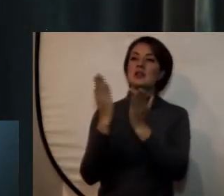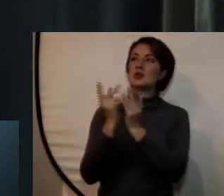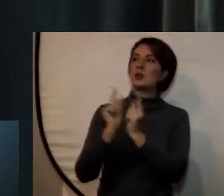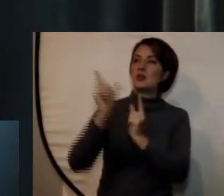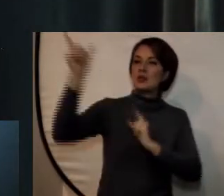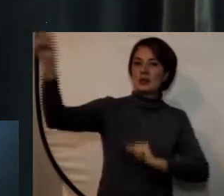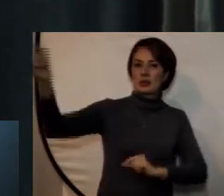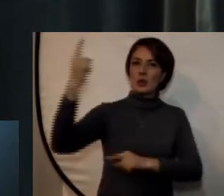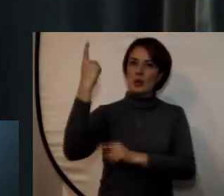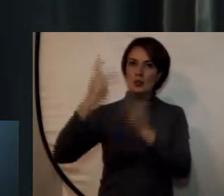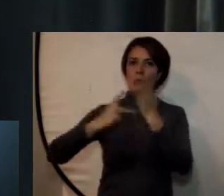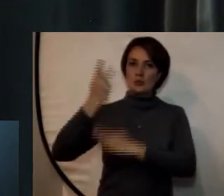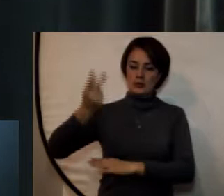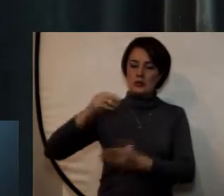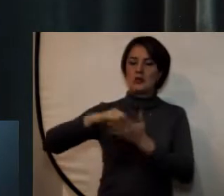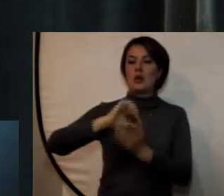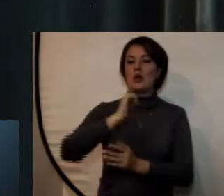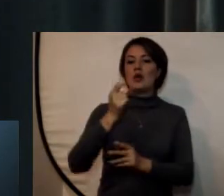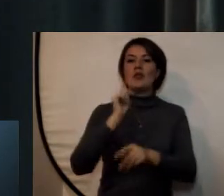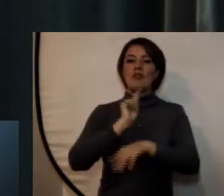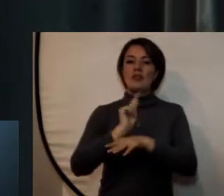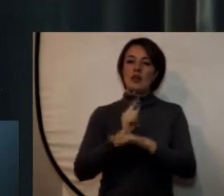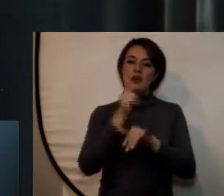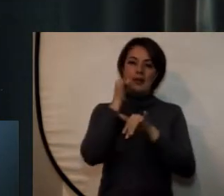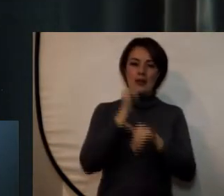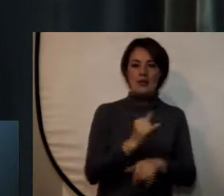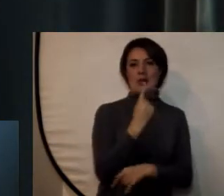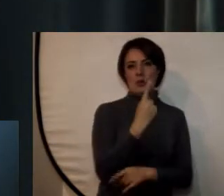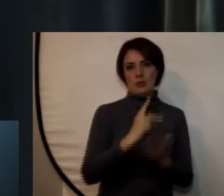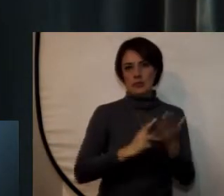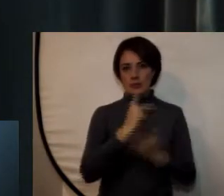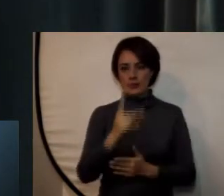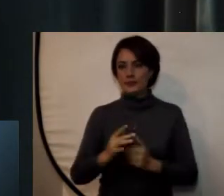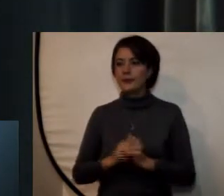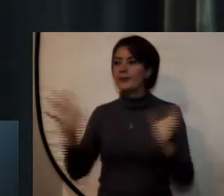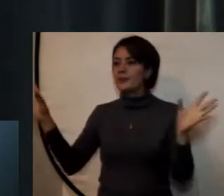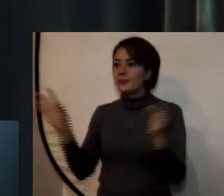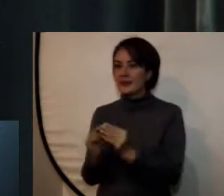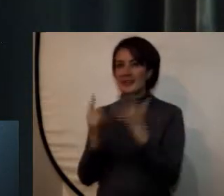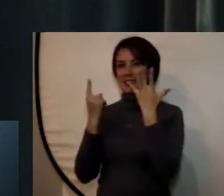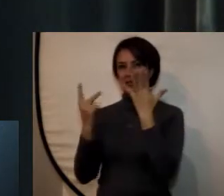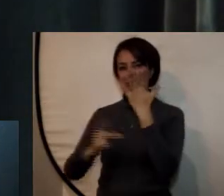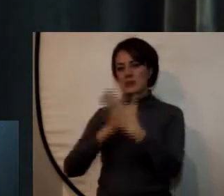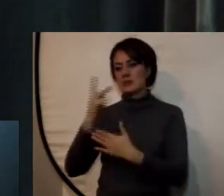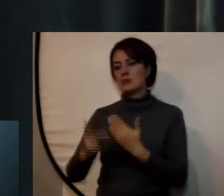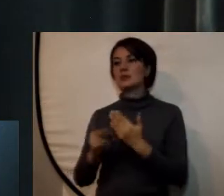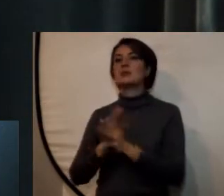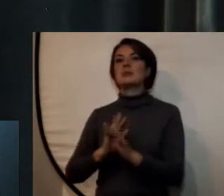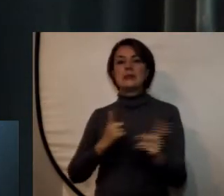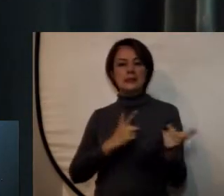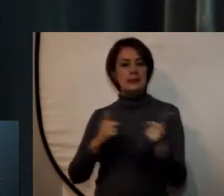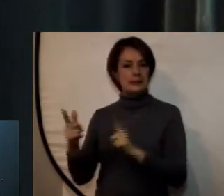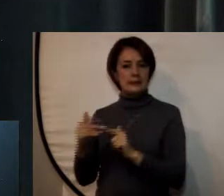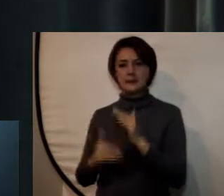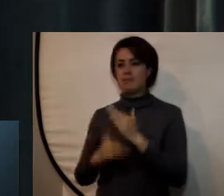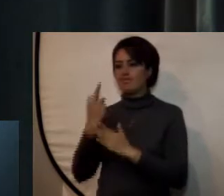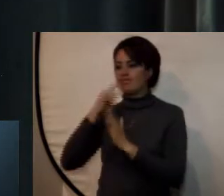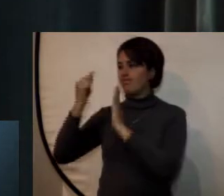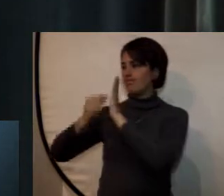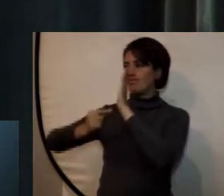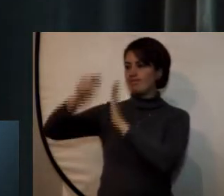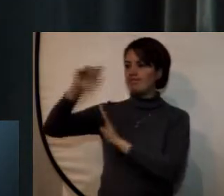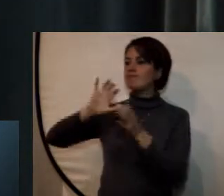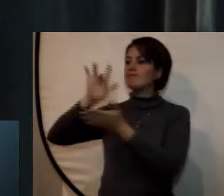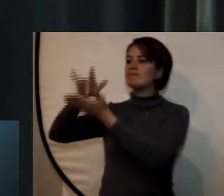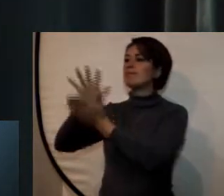con uno y la facultad de ingeniería con uno estos seis proyectos como les digo están listos para llevar a las zonas